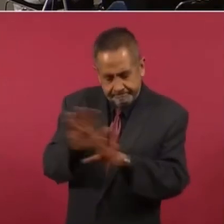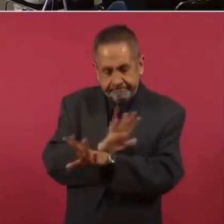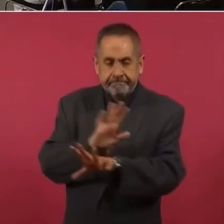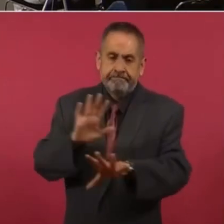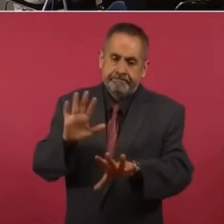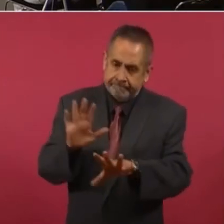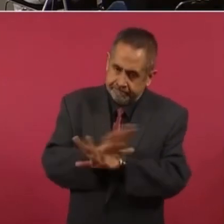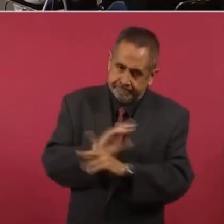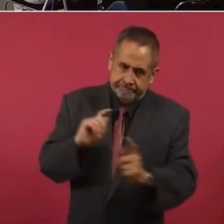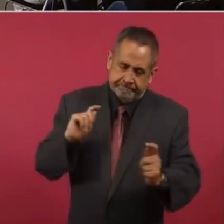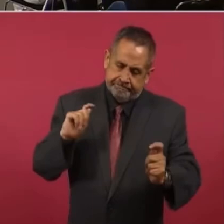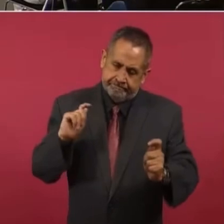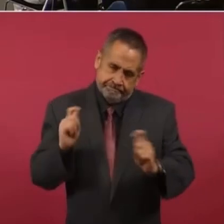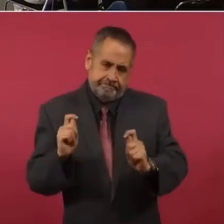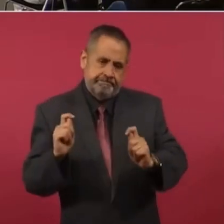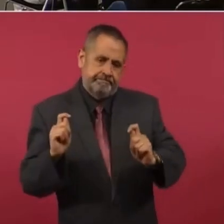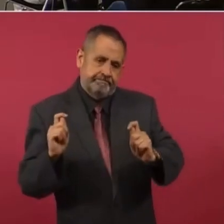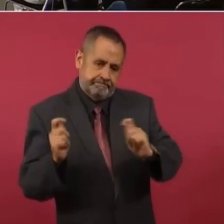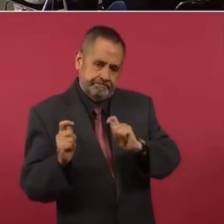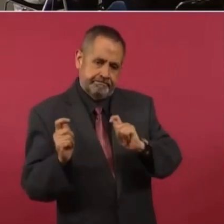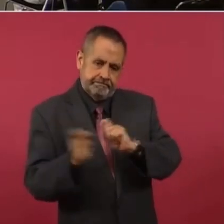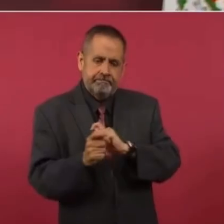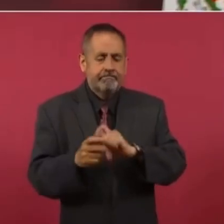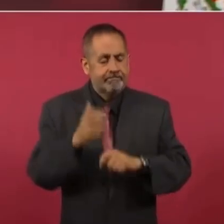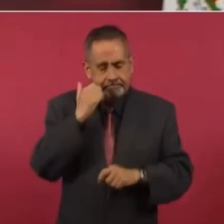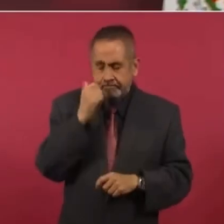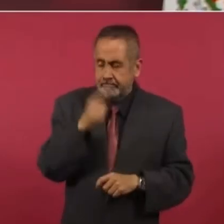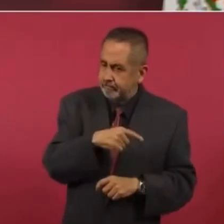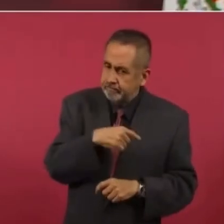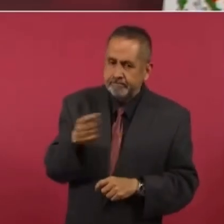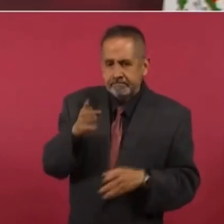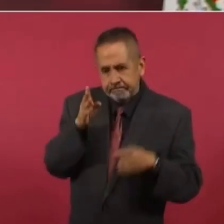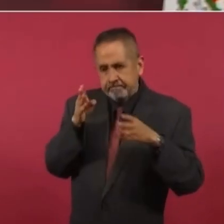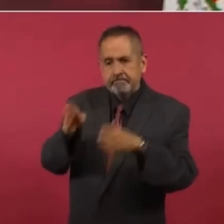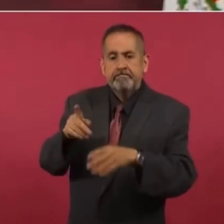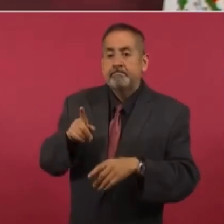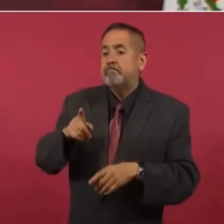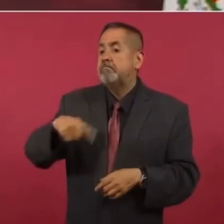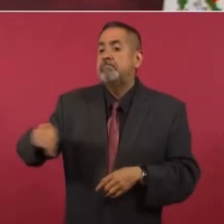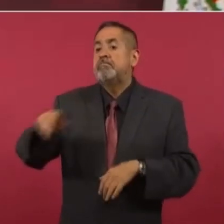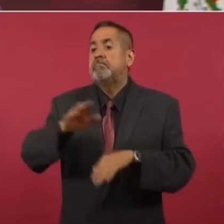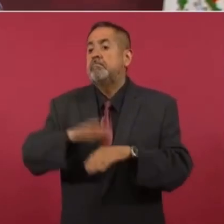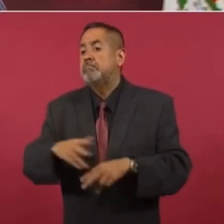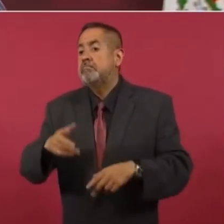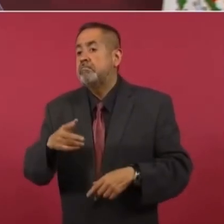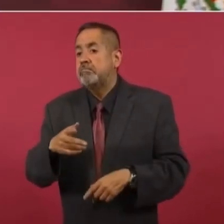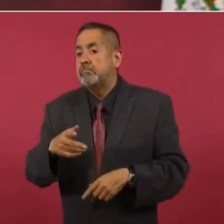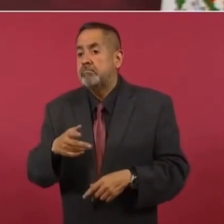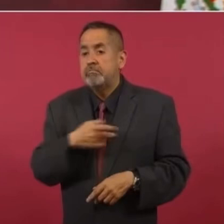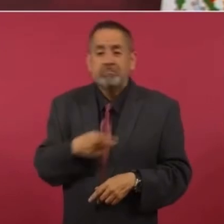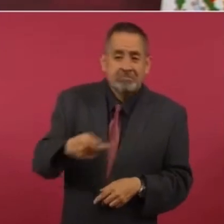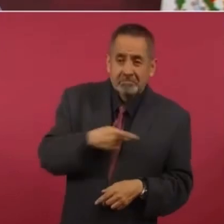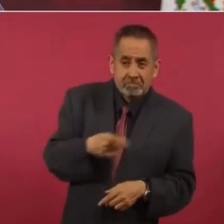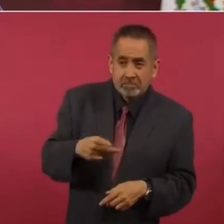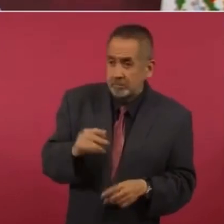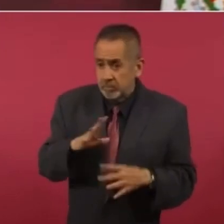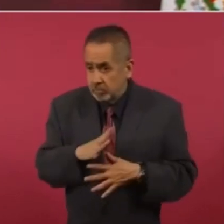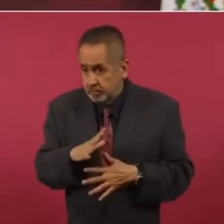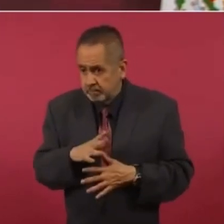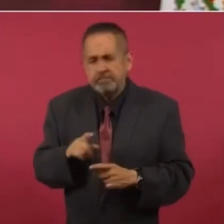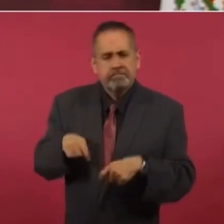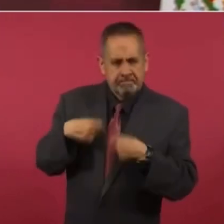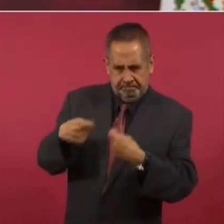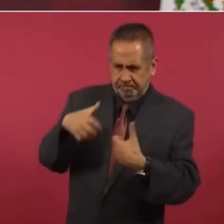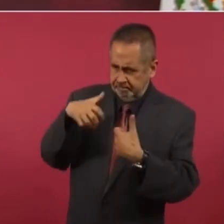dándole más a quien tiene menos, porque esa es la